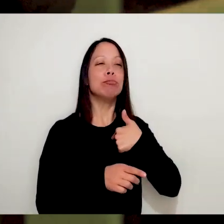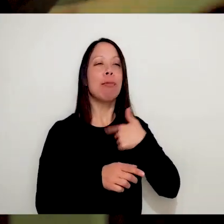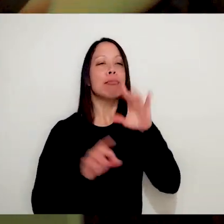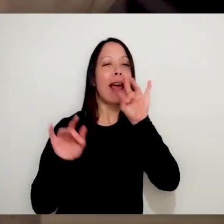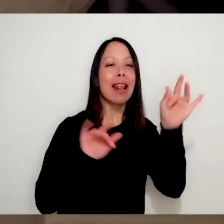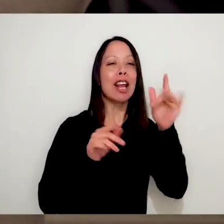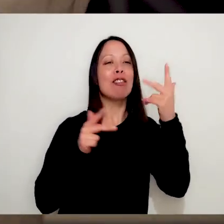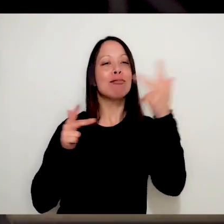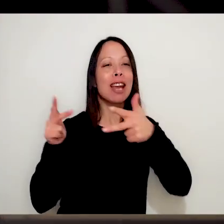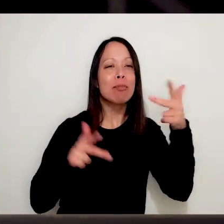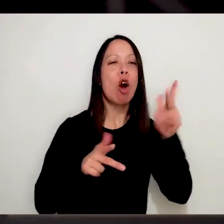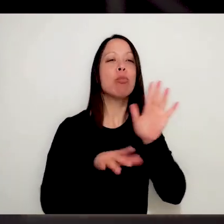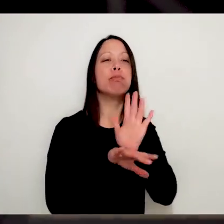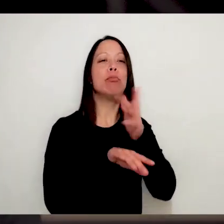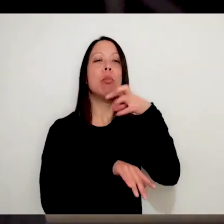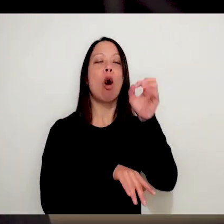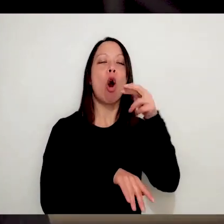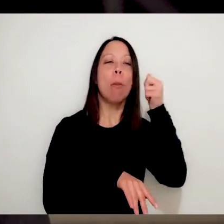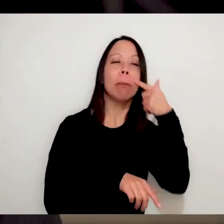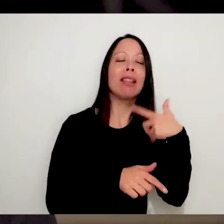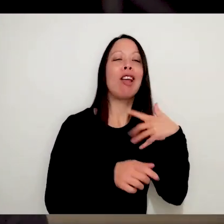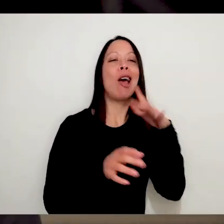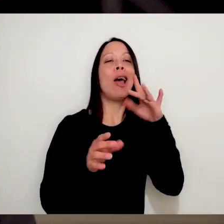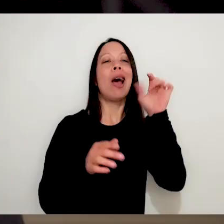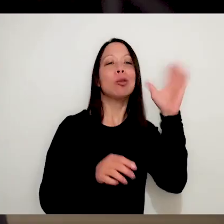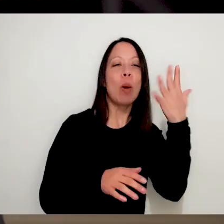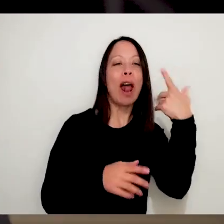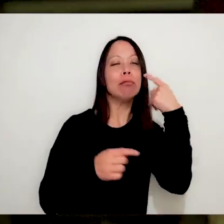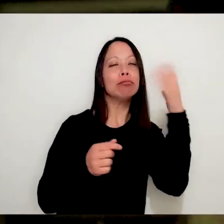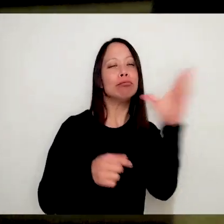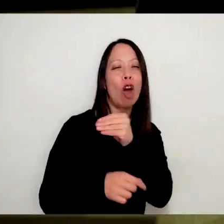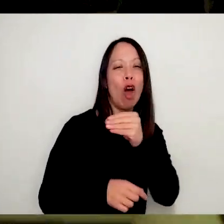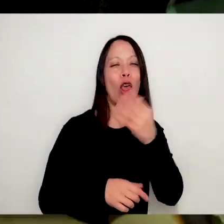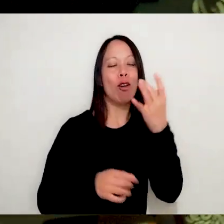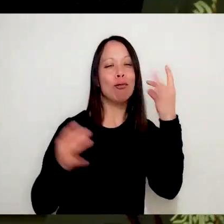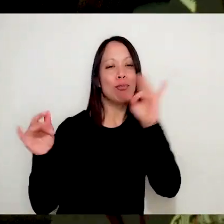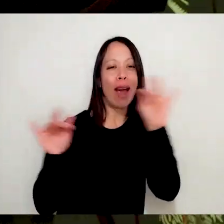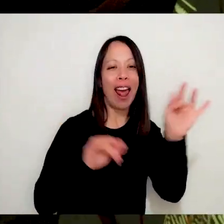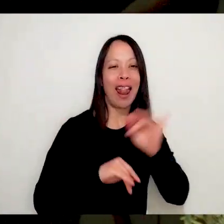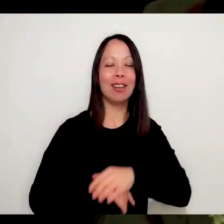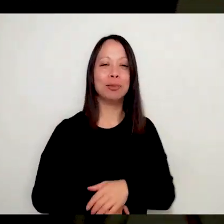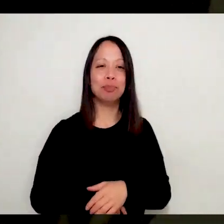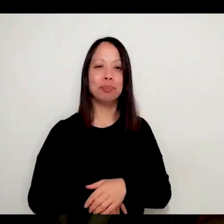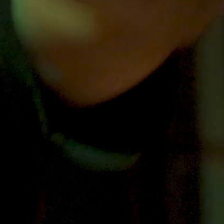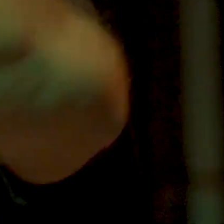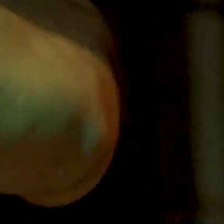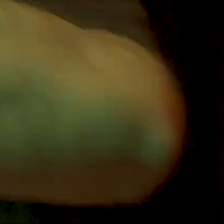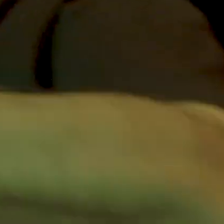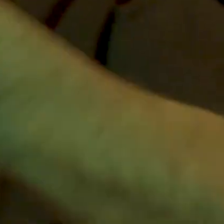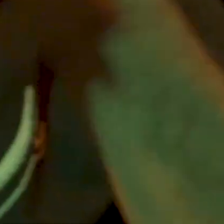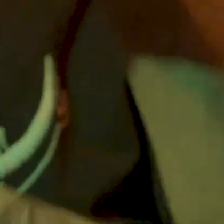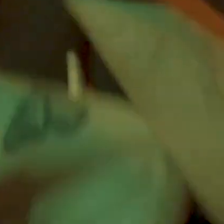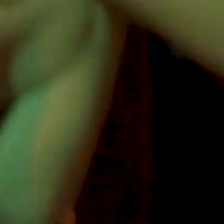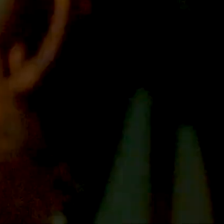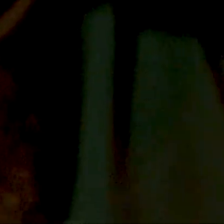butó, contemporáneo, todo. sonría a cámara. Luego, frente a Martina, sacude una mano con los dedos